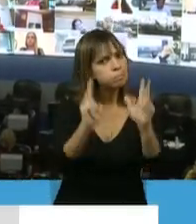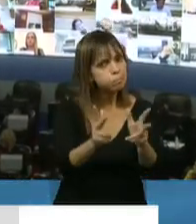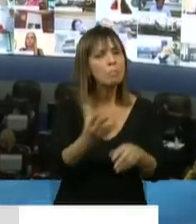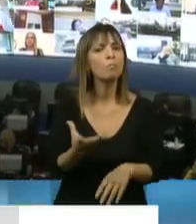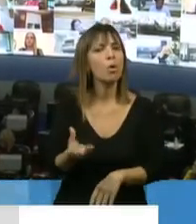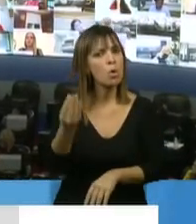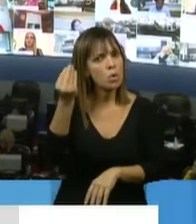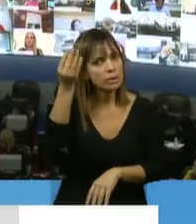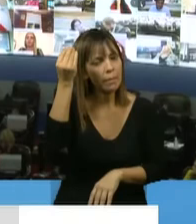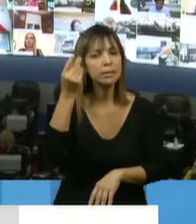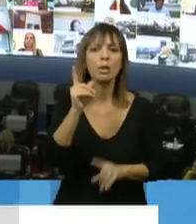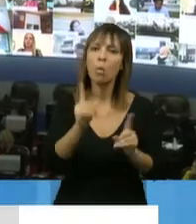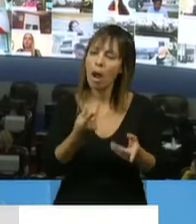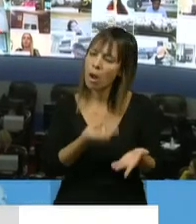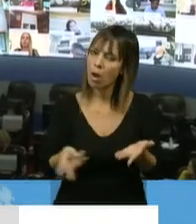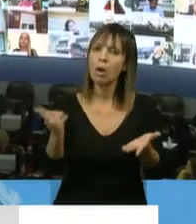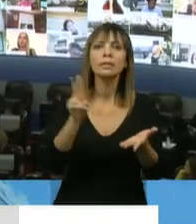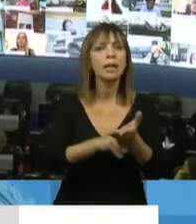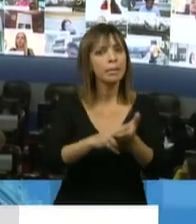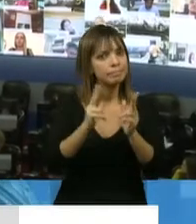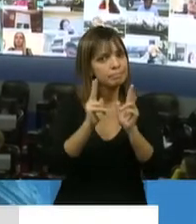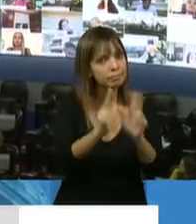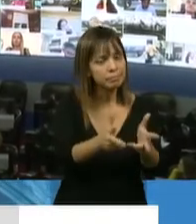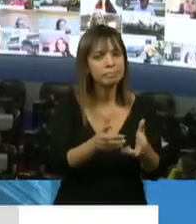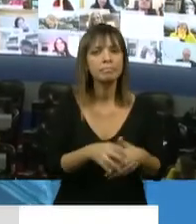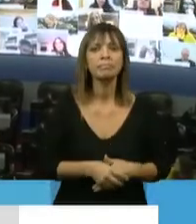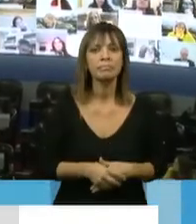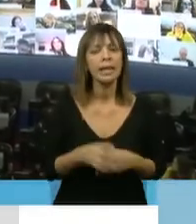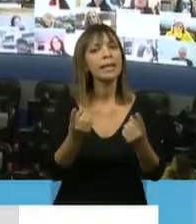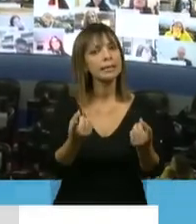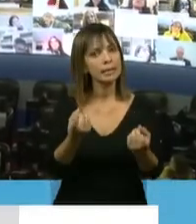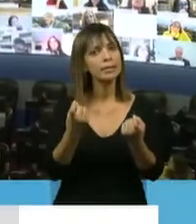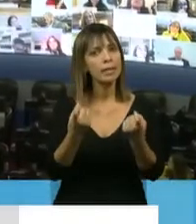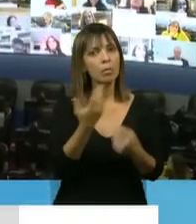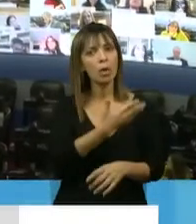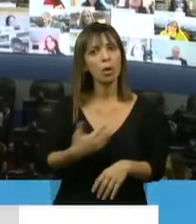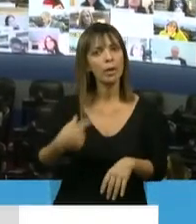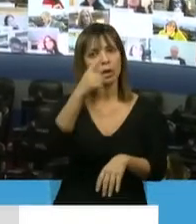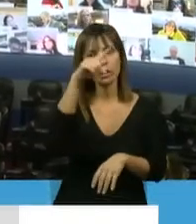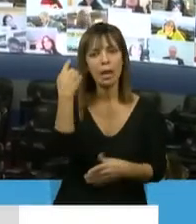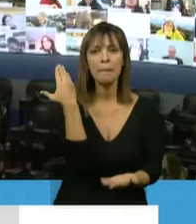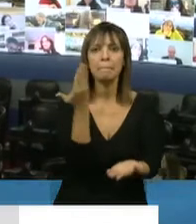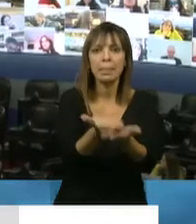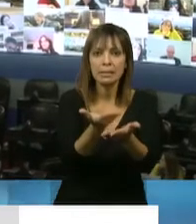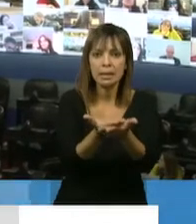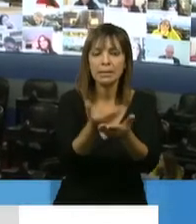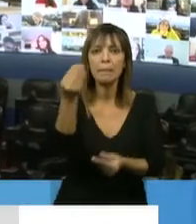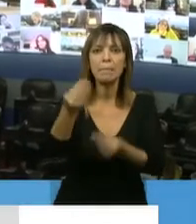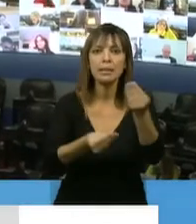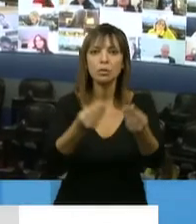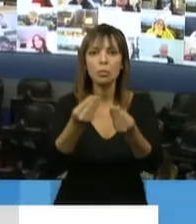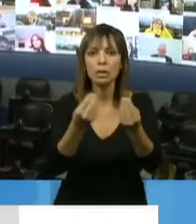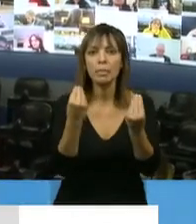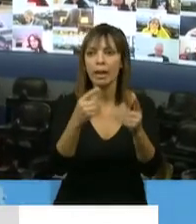ocasiones, pero insisto nuevamente con la necesidad de que el Gobierno Nacional presente un presupuesto para que podamos